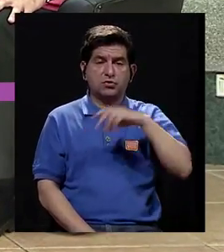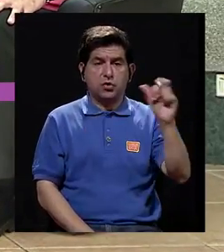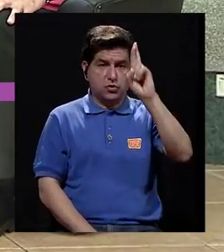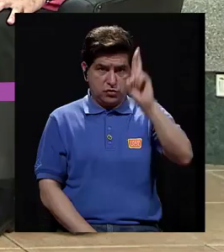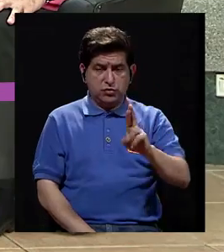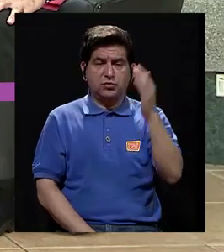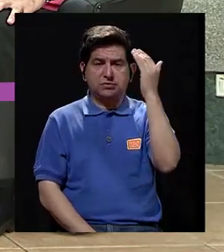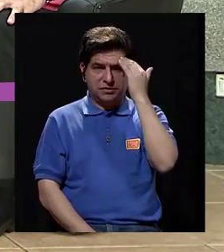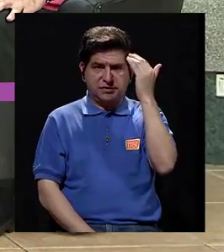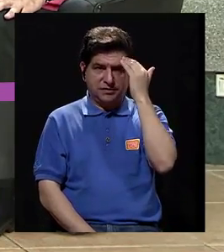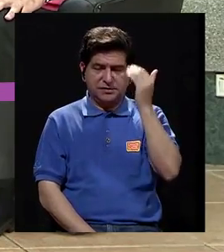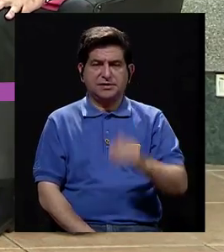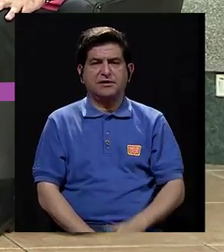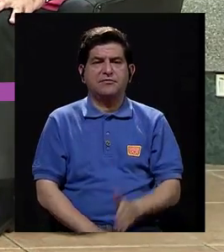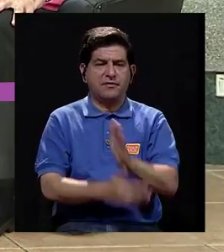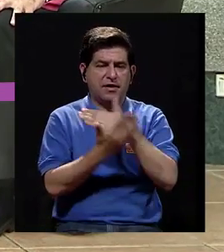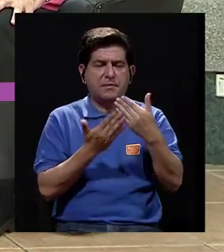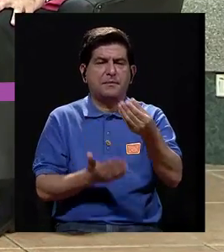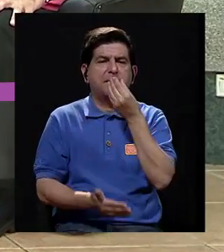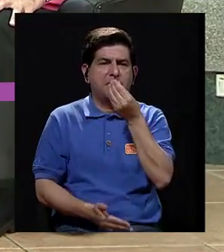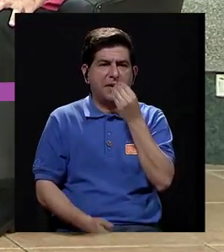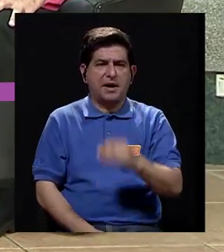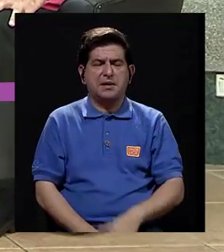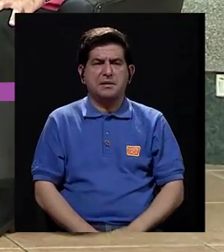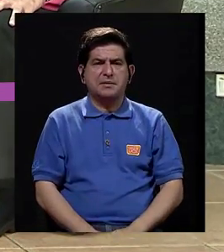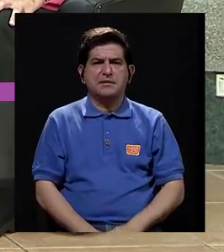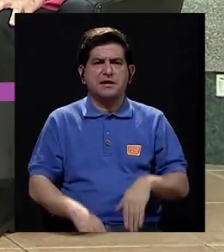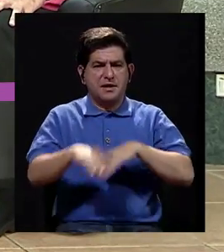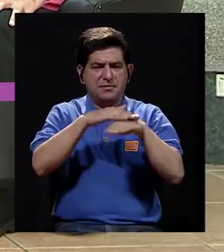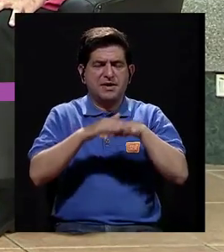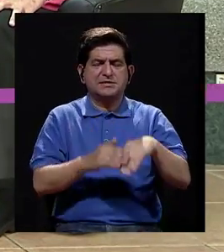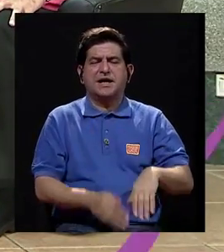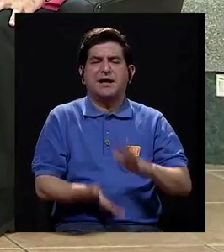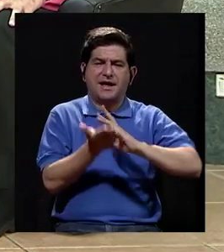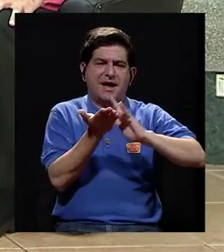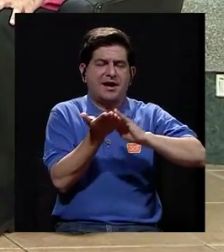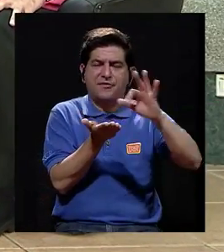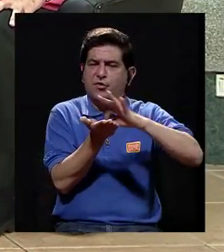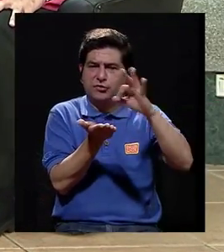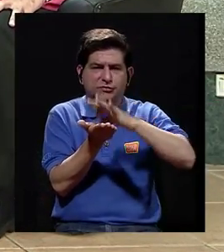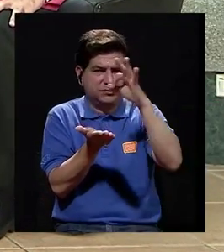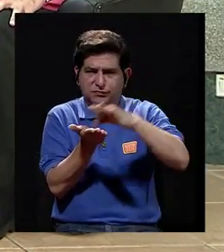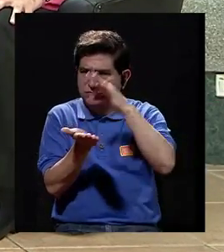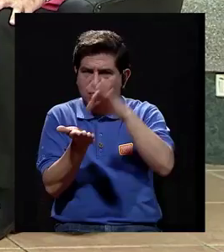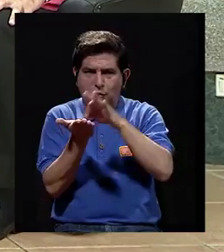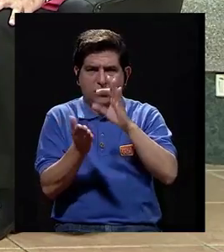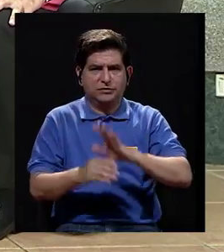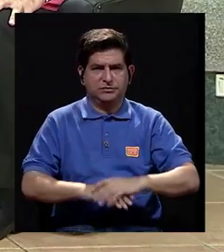Nosotros en Costa Rica, pues, sabemos que parte de la alimentación está muy basada en arroz y frijoles, ¿verdad?